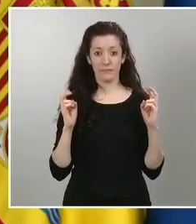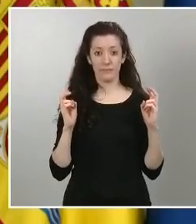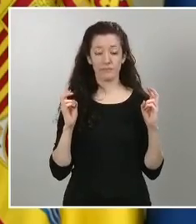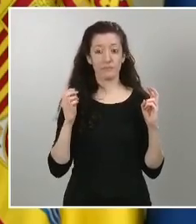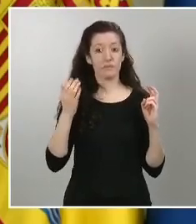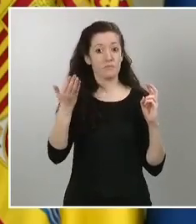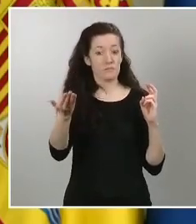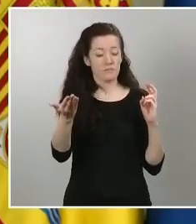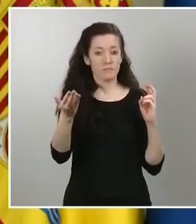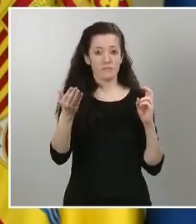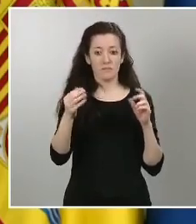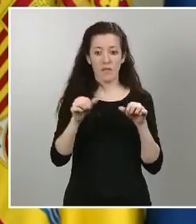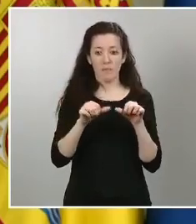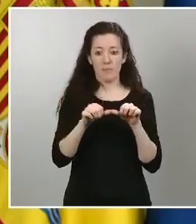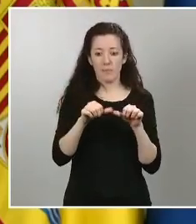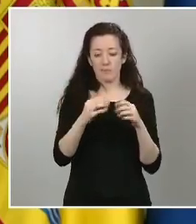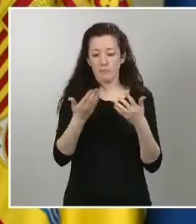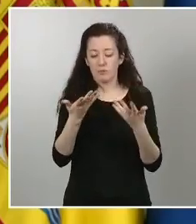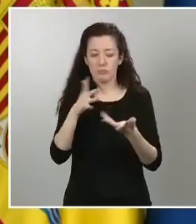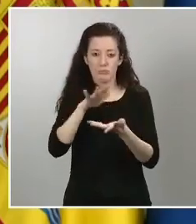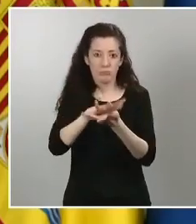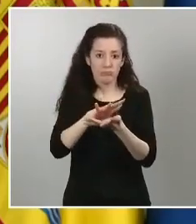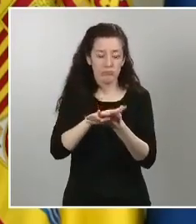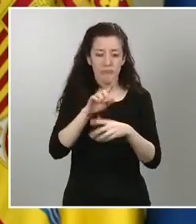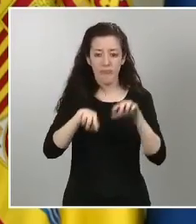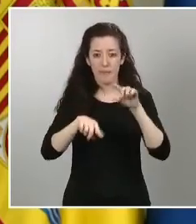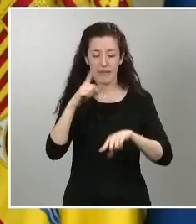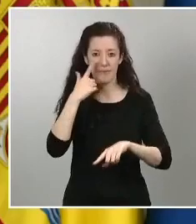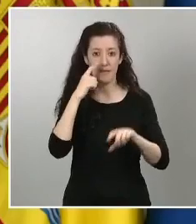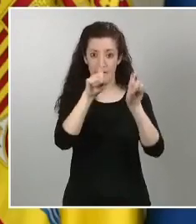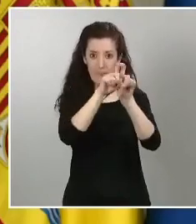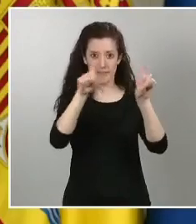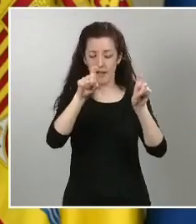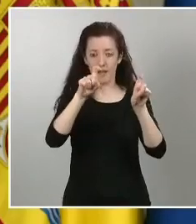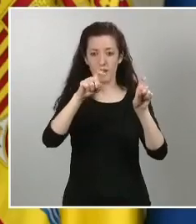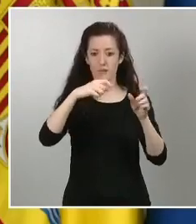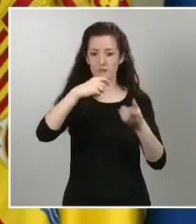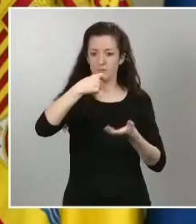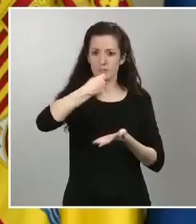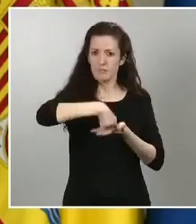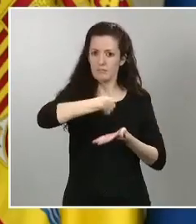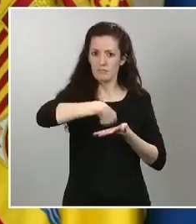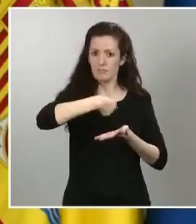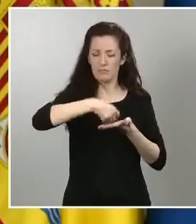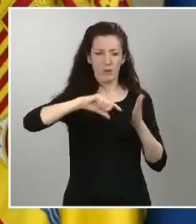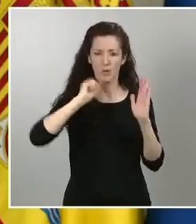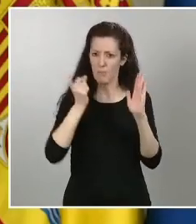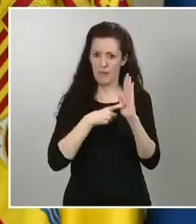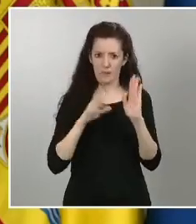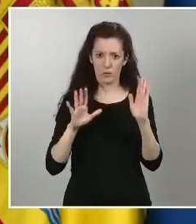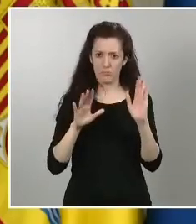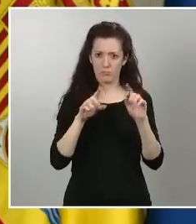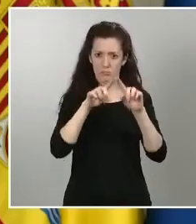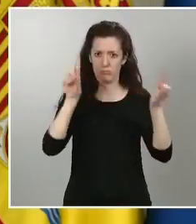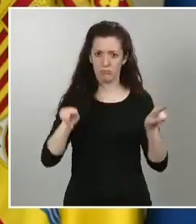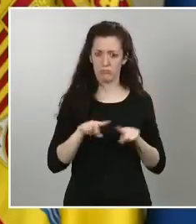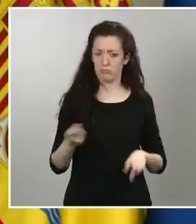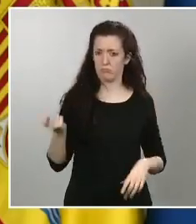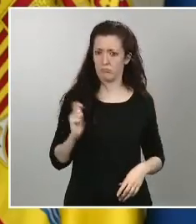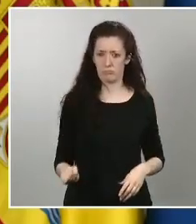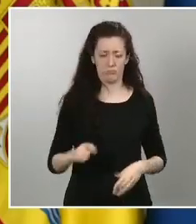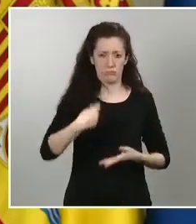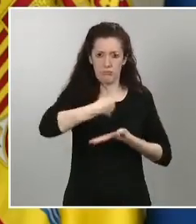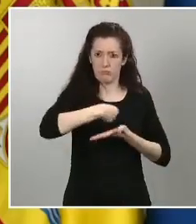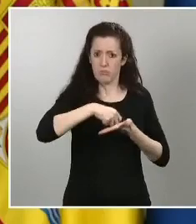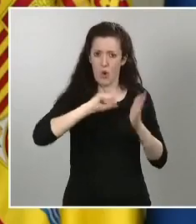empresa nos va a retribuir todos y cada uno de nuestros conceptos retributivos y nosotros trabajadores trabajadoras vamos a